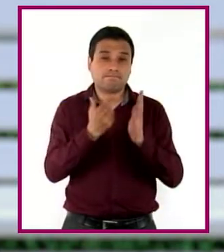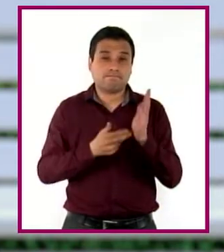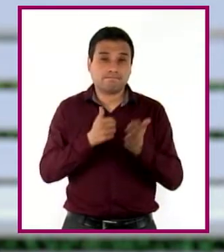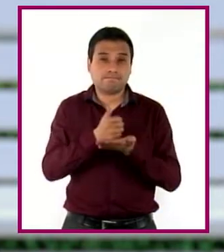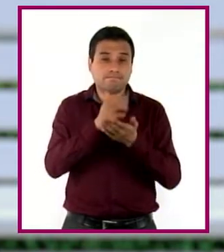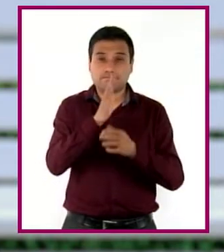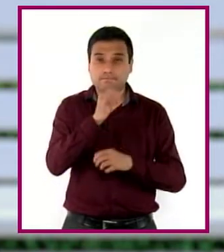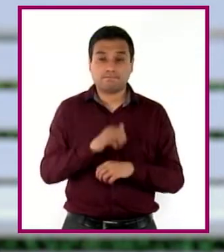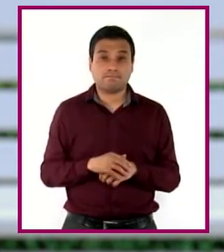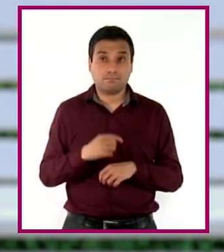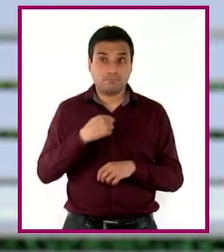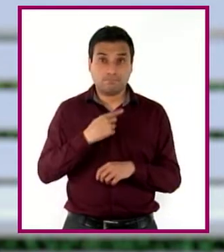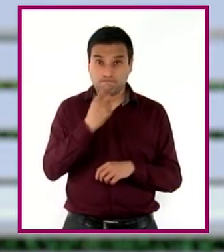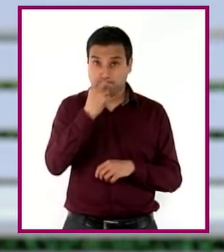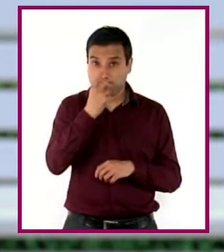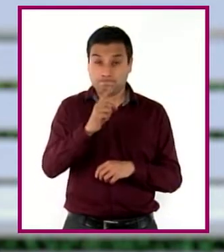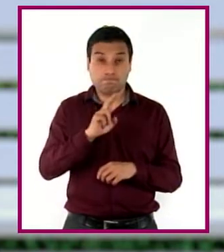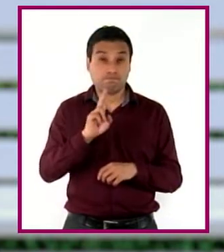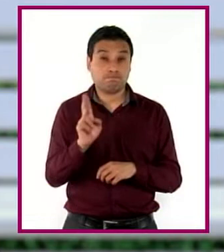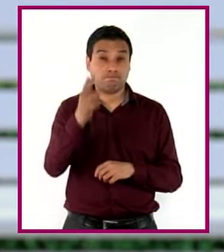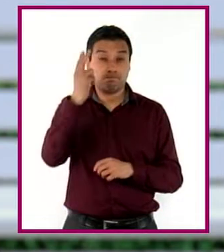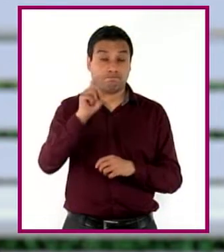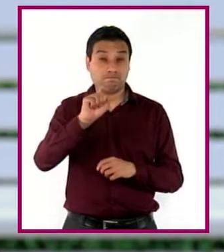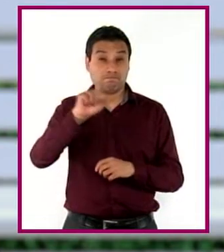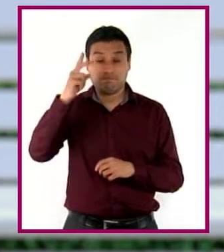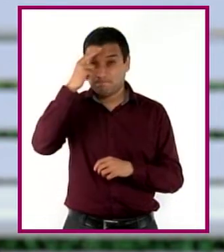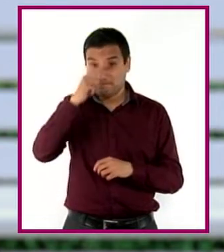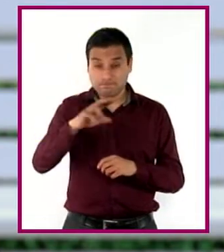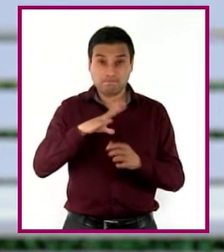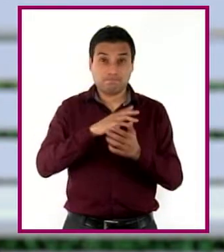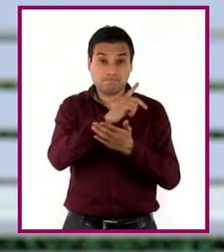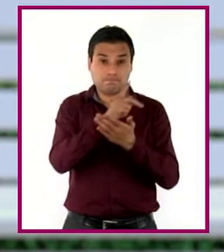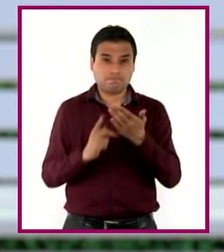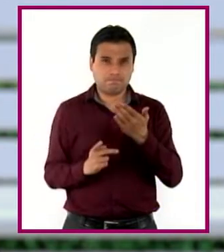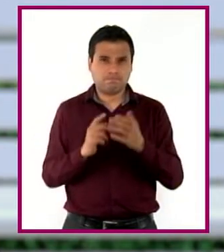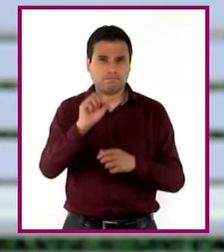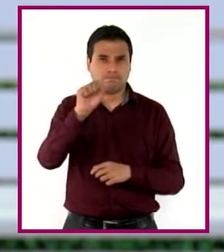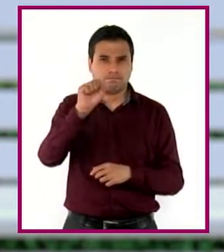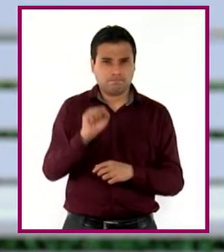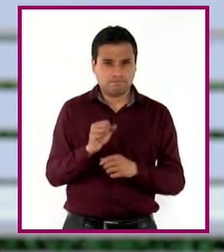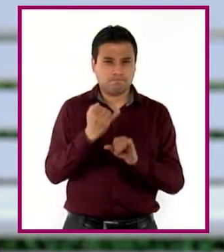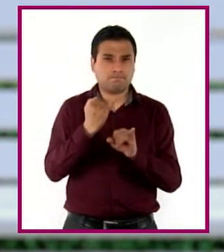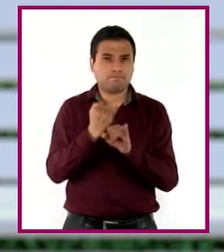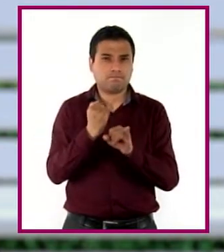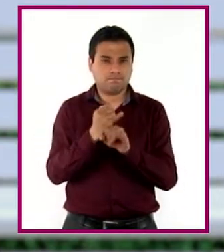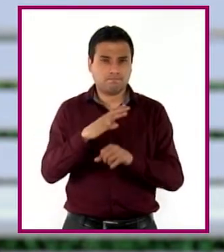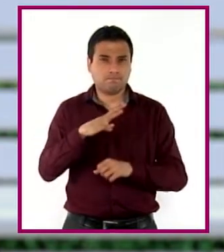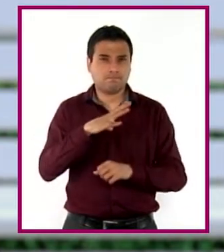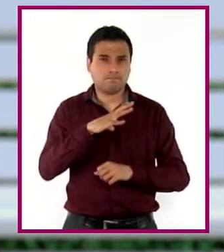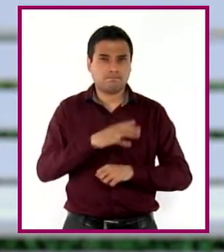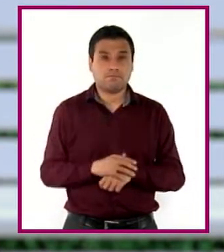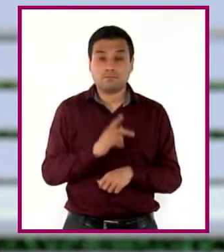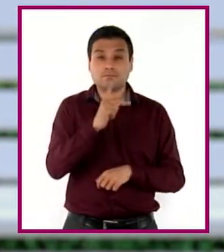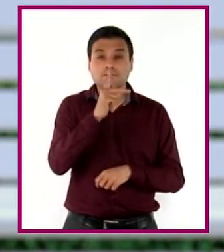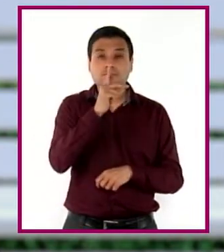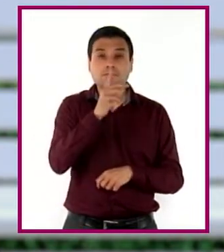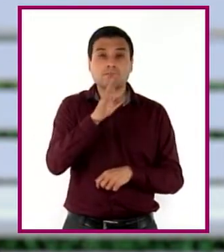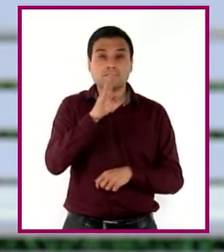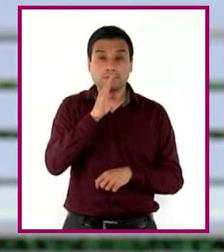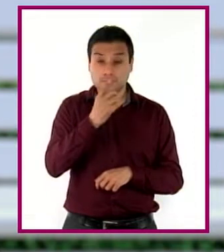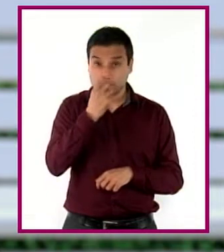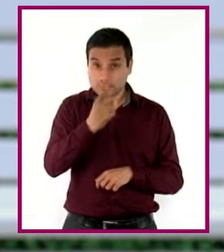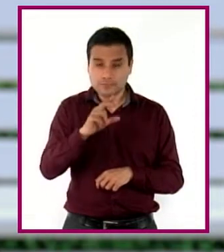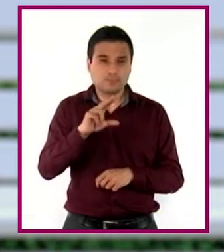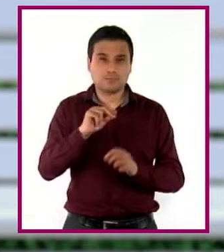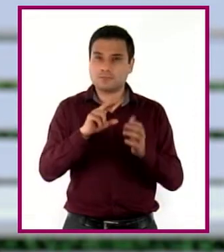universidades más importantes del país tienen planes de estudios sabatinos o virtuales. Nada, para ellos simplemente no es válido.